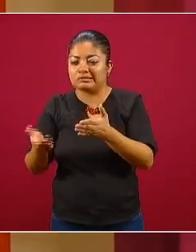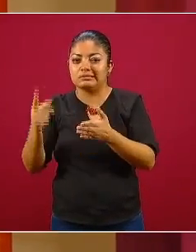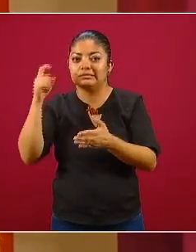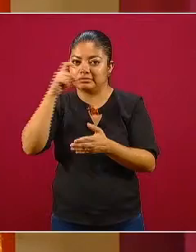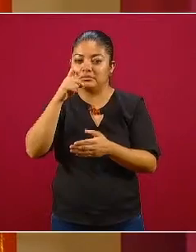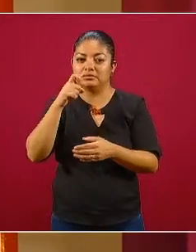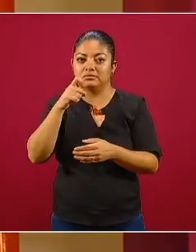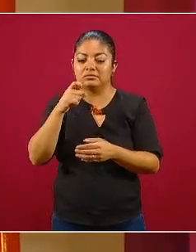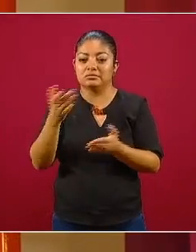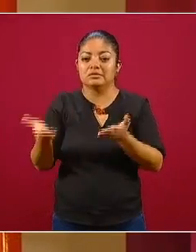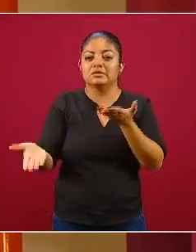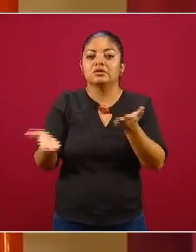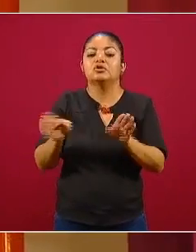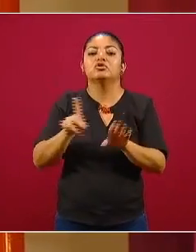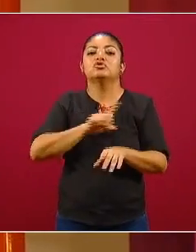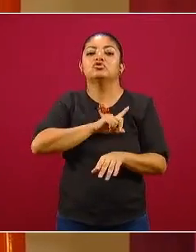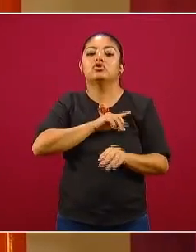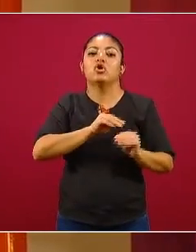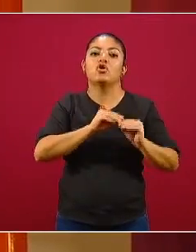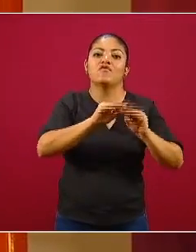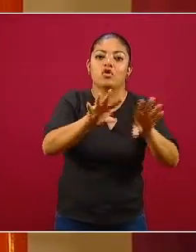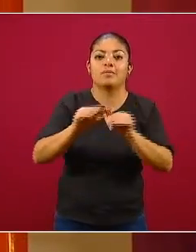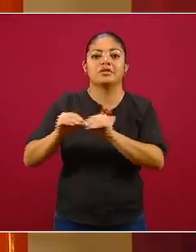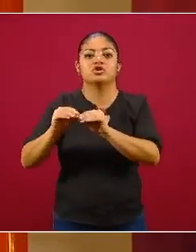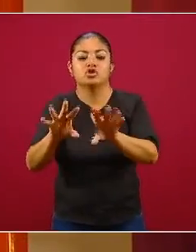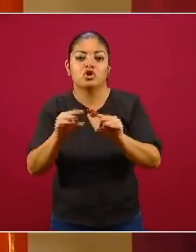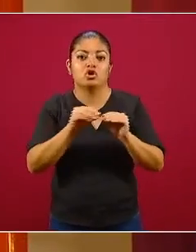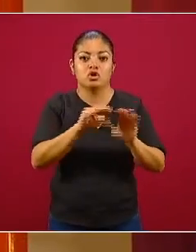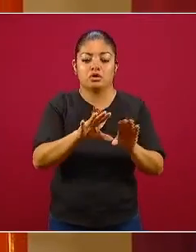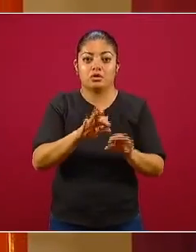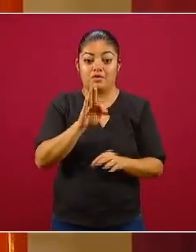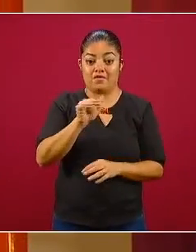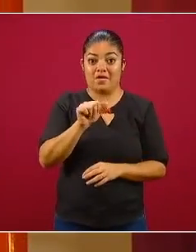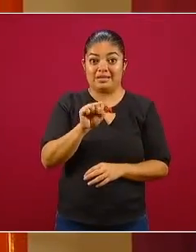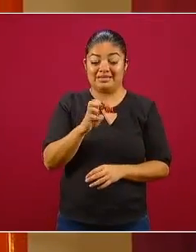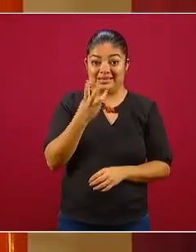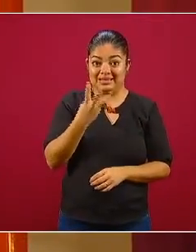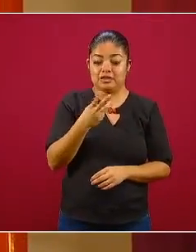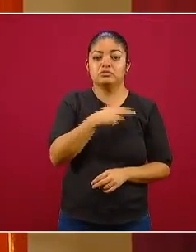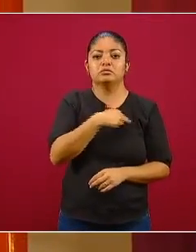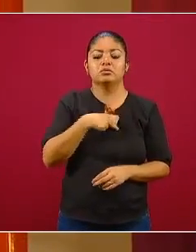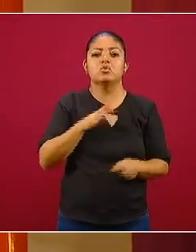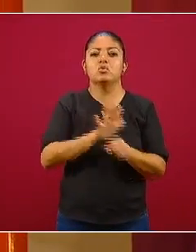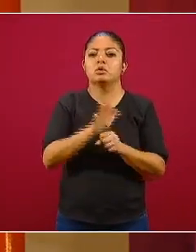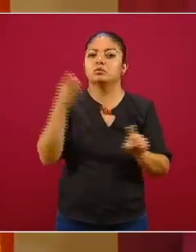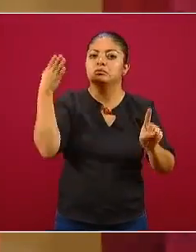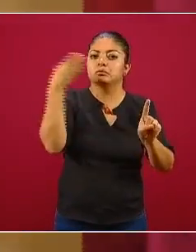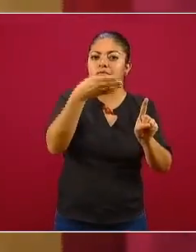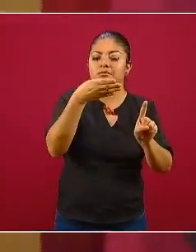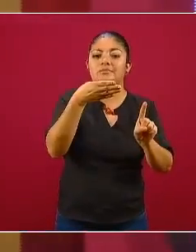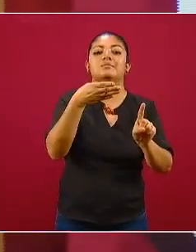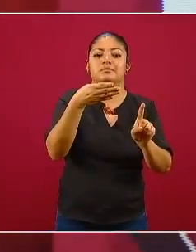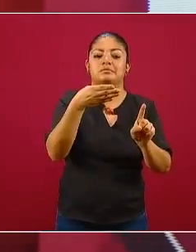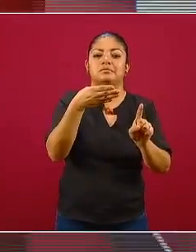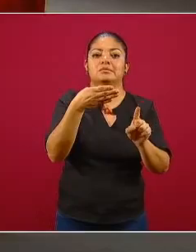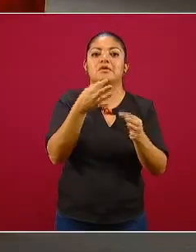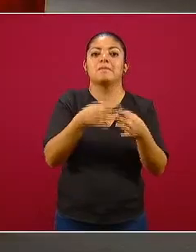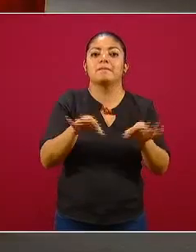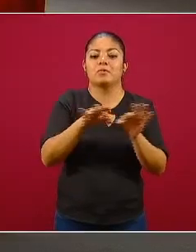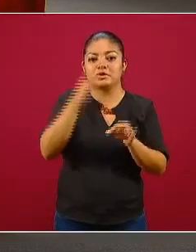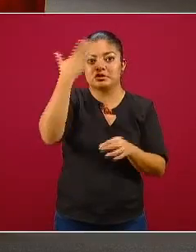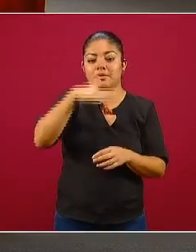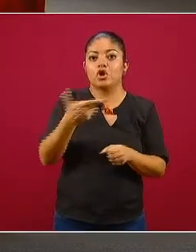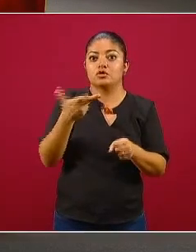elementos pueden ser informativos pero para fines de la fase 3 nuestro énfasis es la ocupación hospitalaria